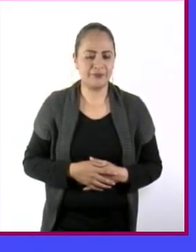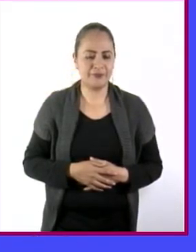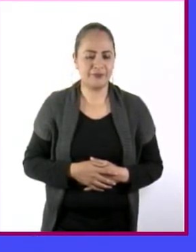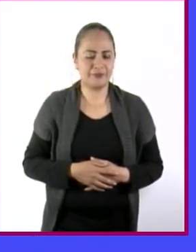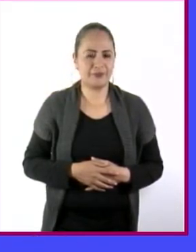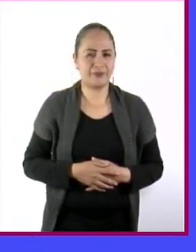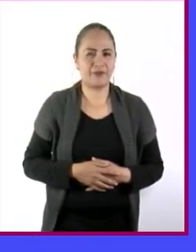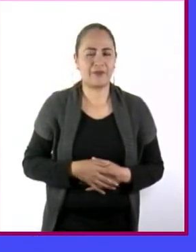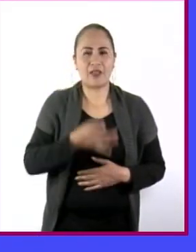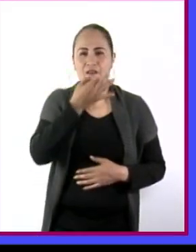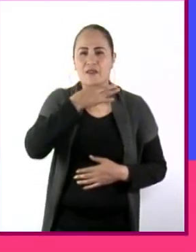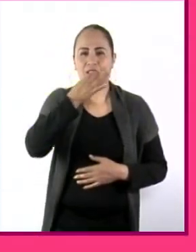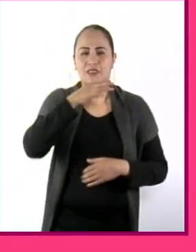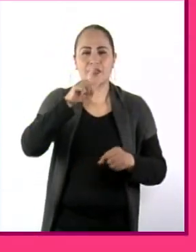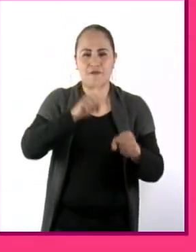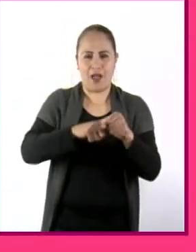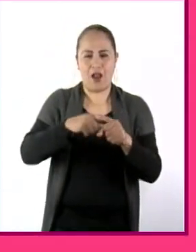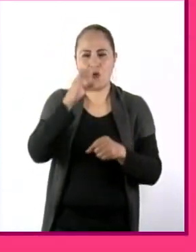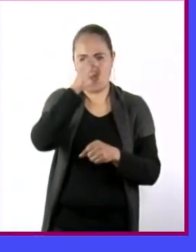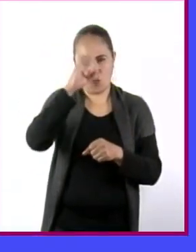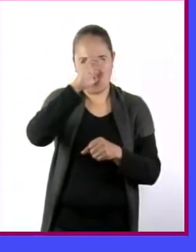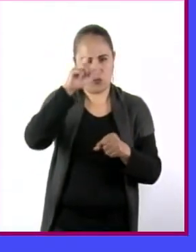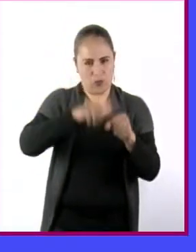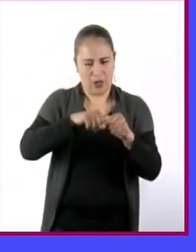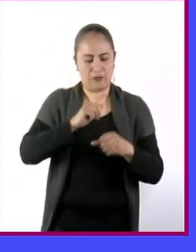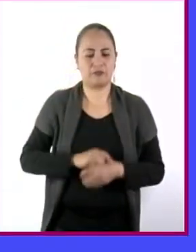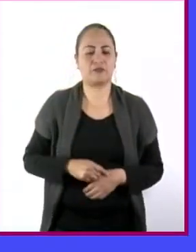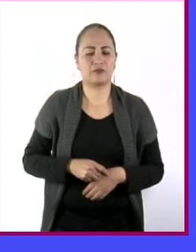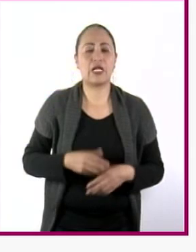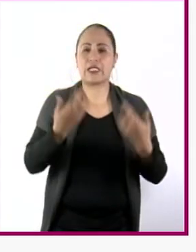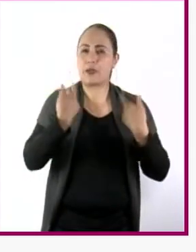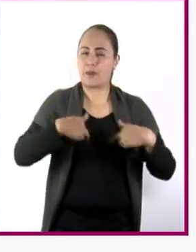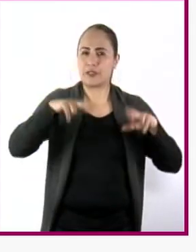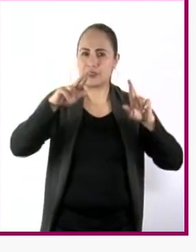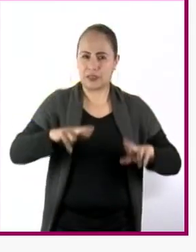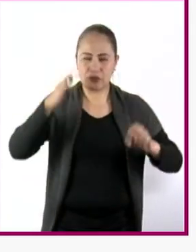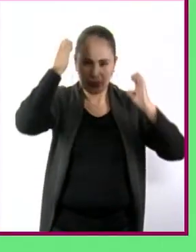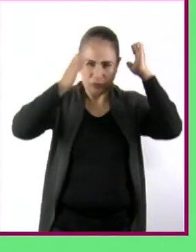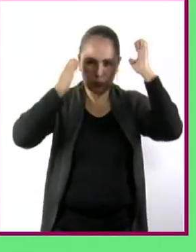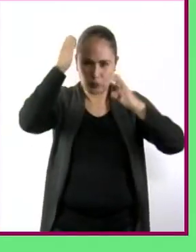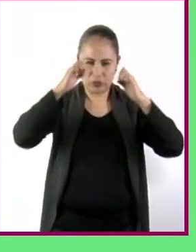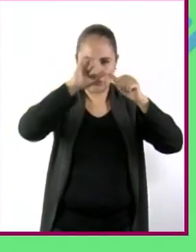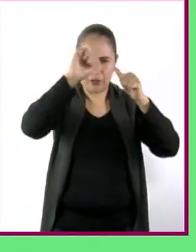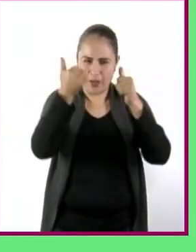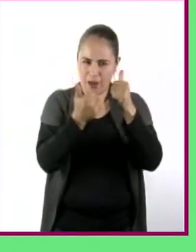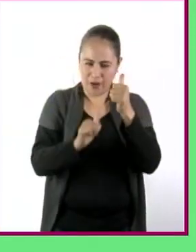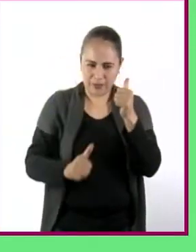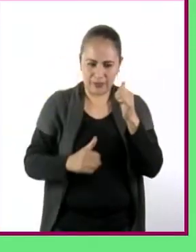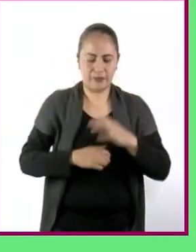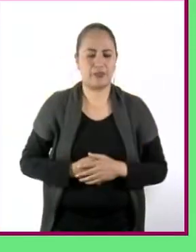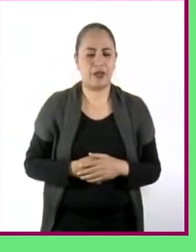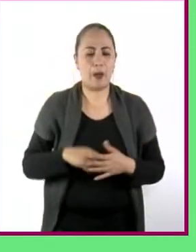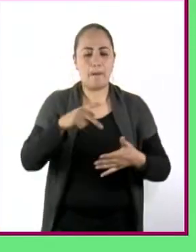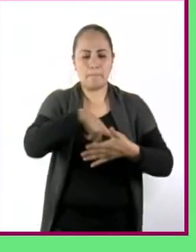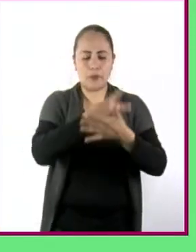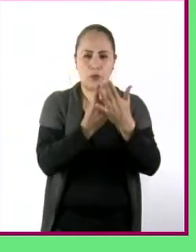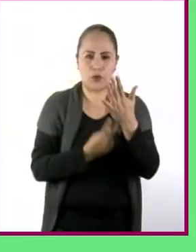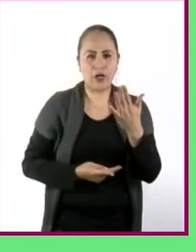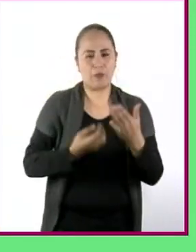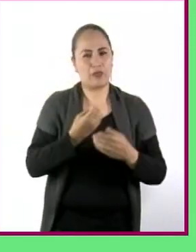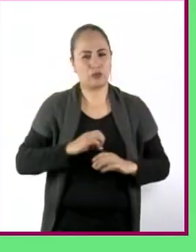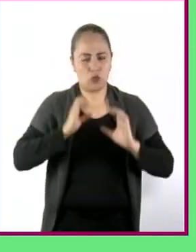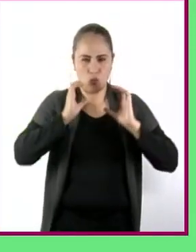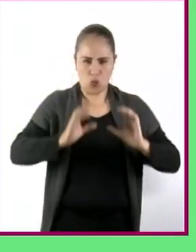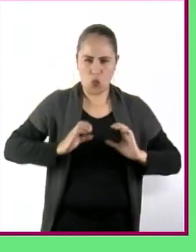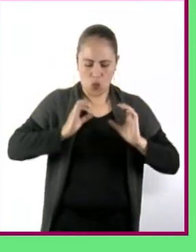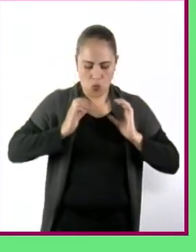Festivales culturales. Representaciones y exposiciones artísticas. Programas de nutrición, higiene